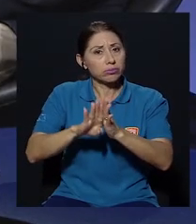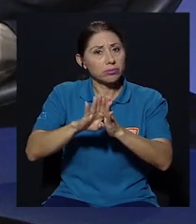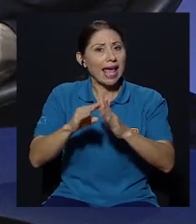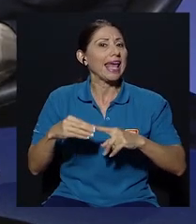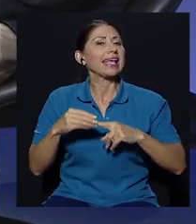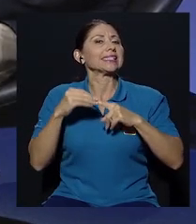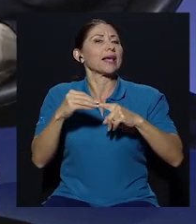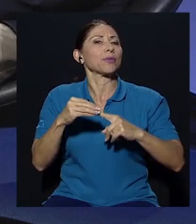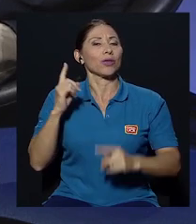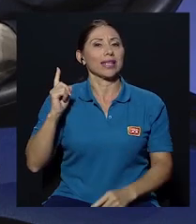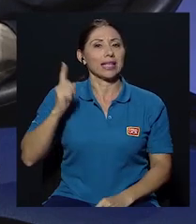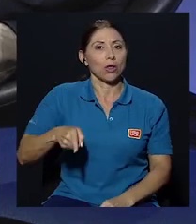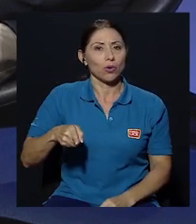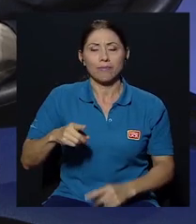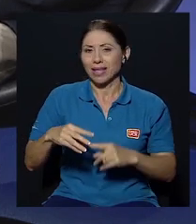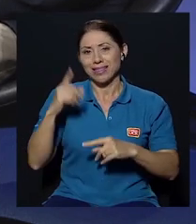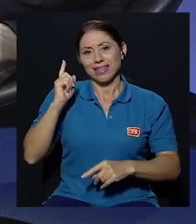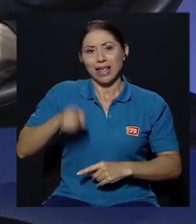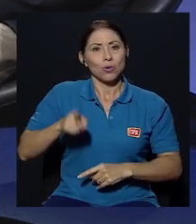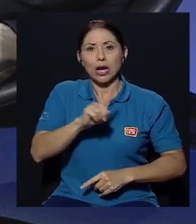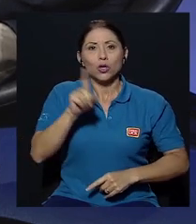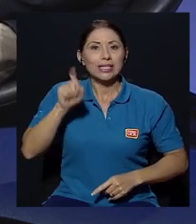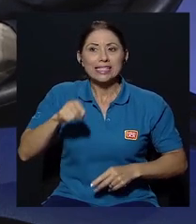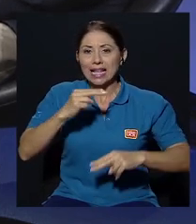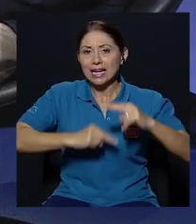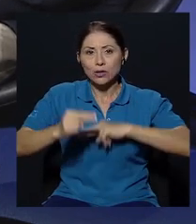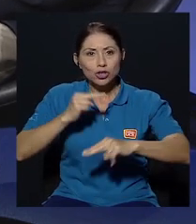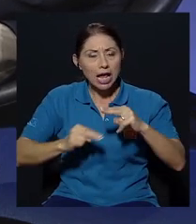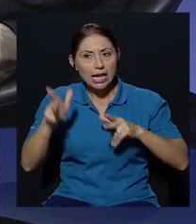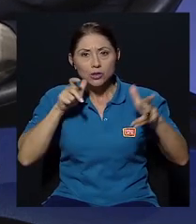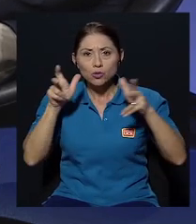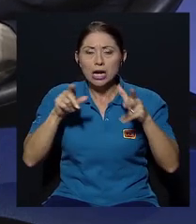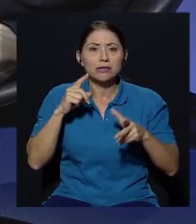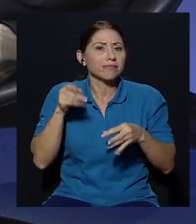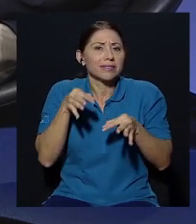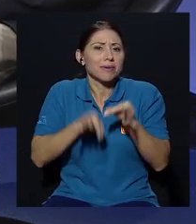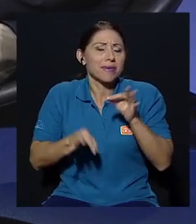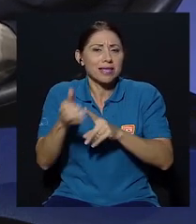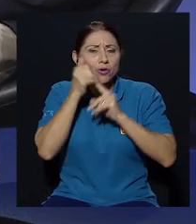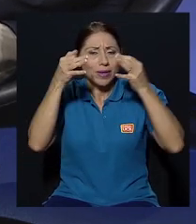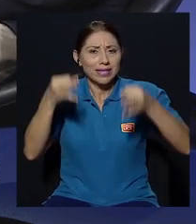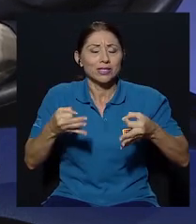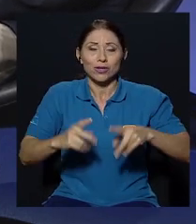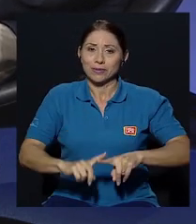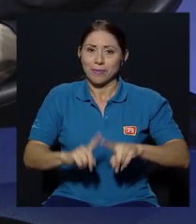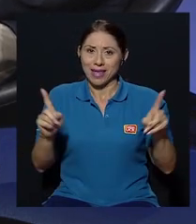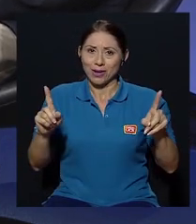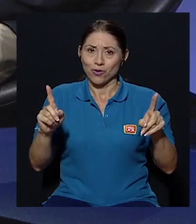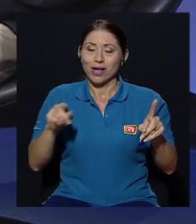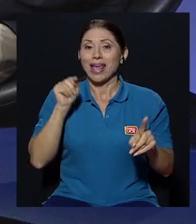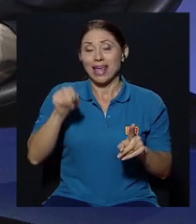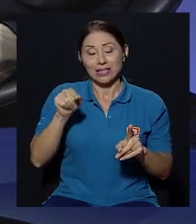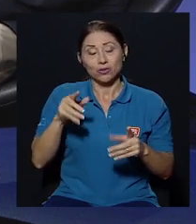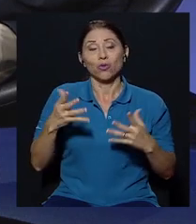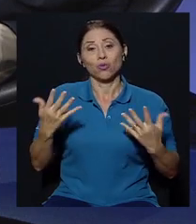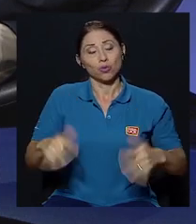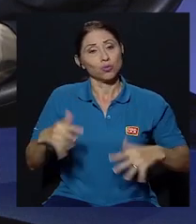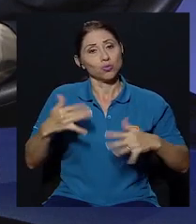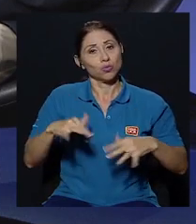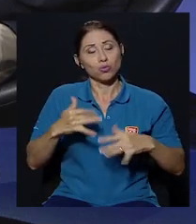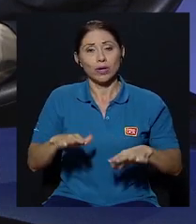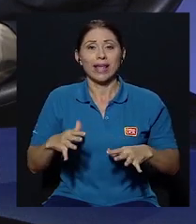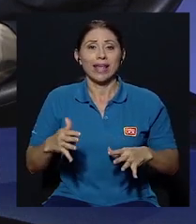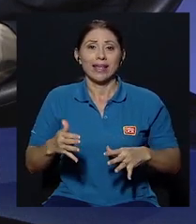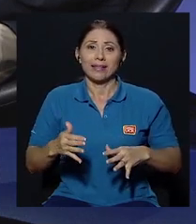dictadura en dictadura usted no necesita negociar ni escuchar ni nada simplemente toma las decisiones pero eso tiene un costo